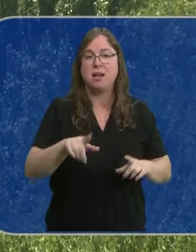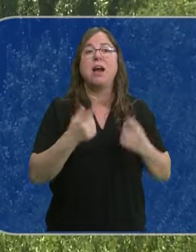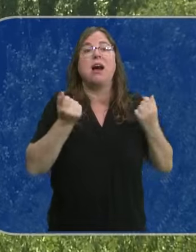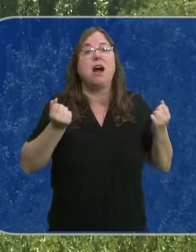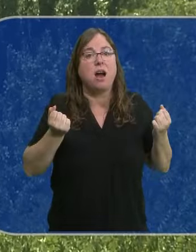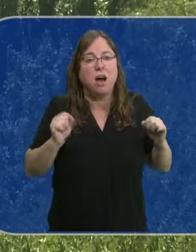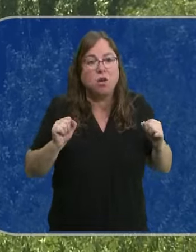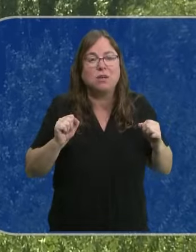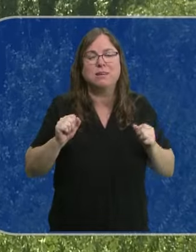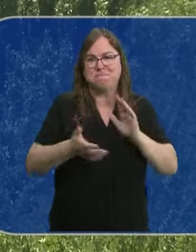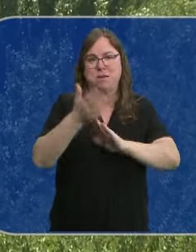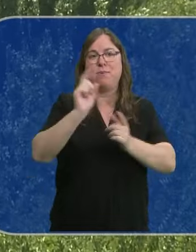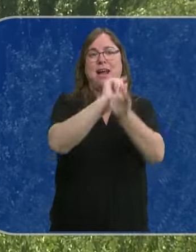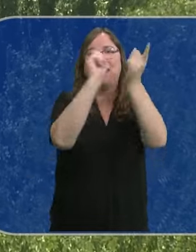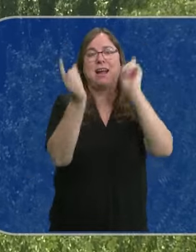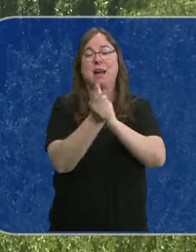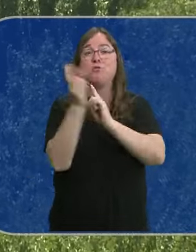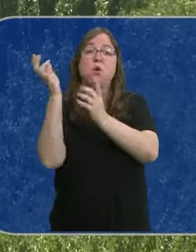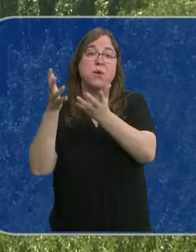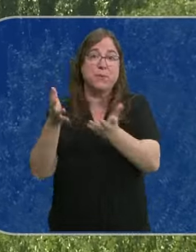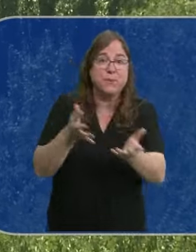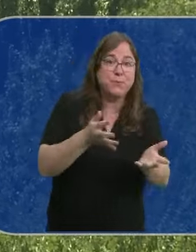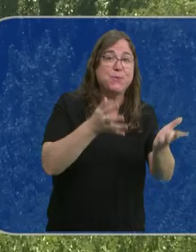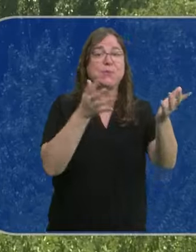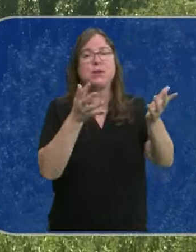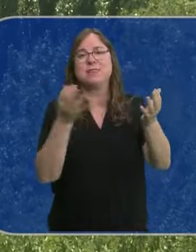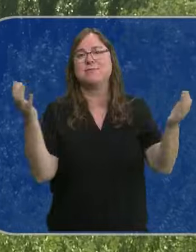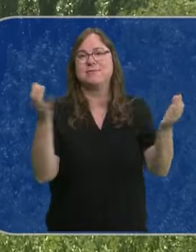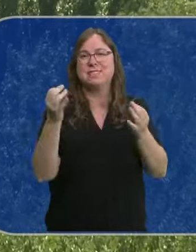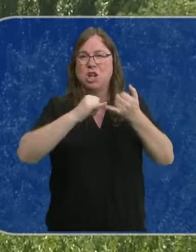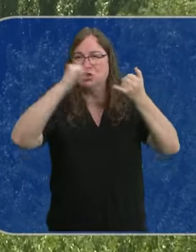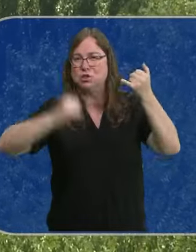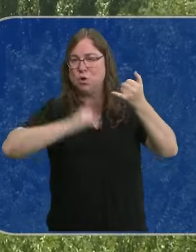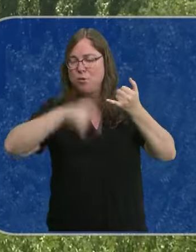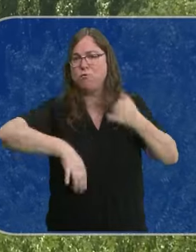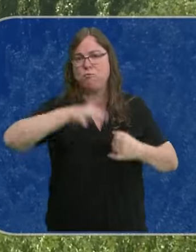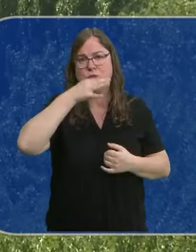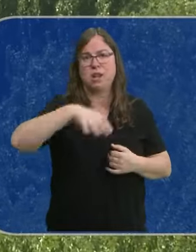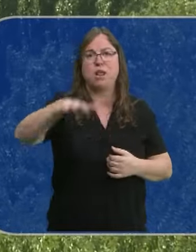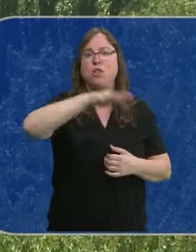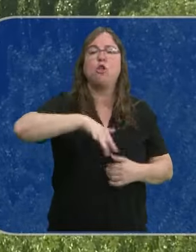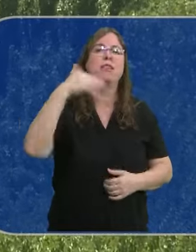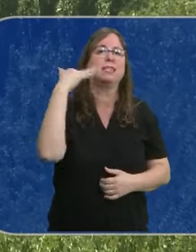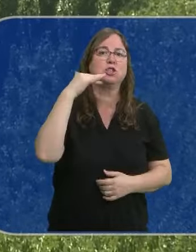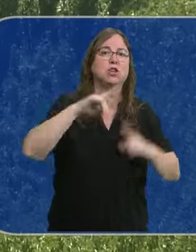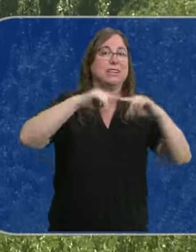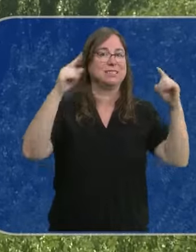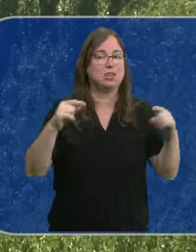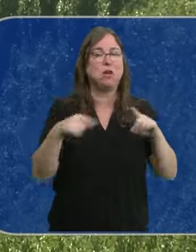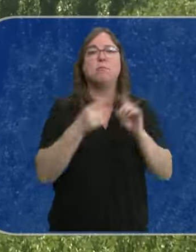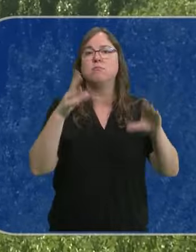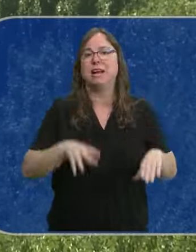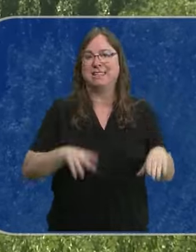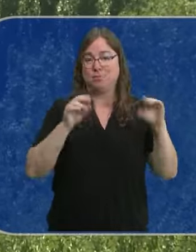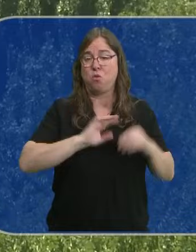León, aunque llegan cambios. Nos llega un frente que irá dejando sobre todo tormentas esta tarde en puntos de Soria, de Segovia y de